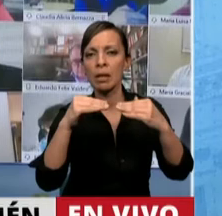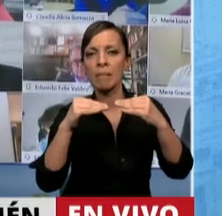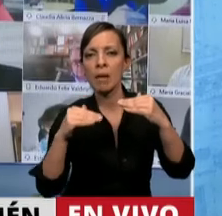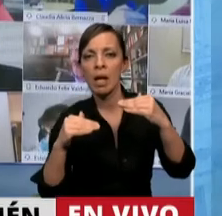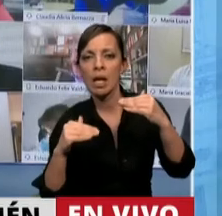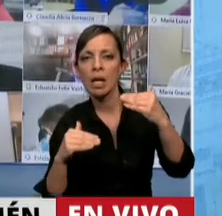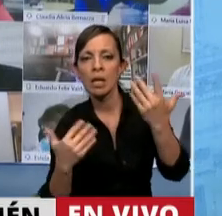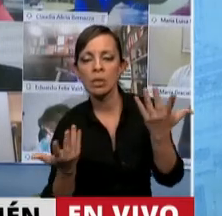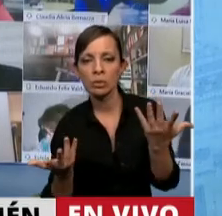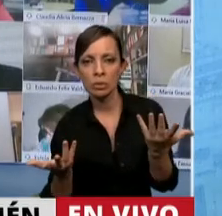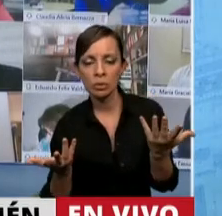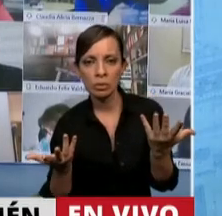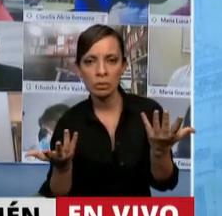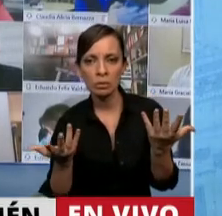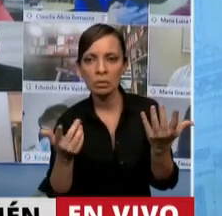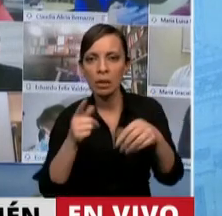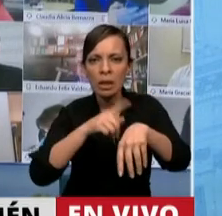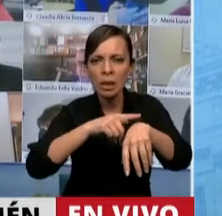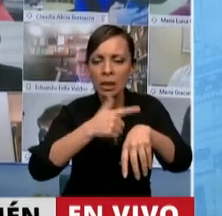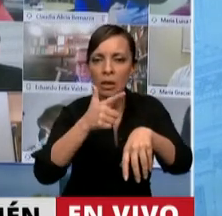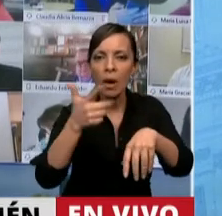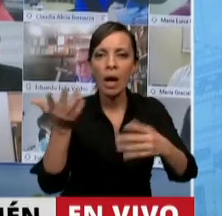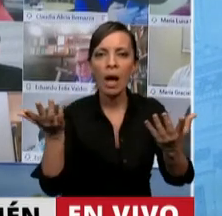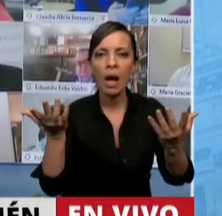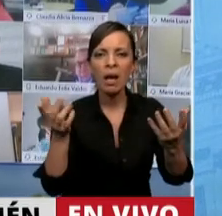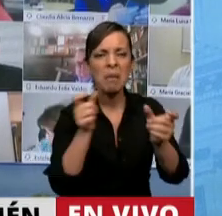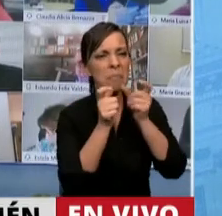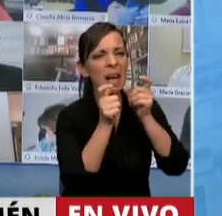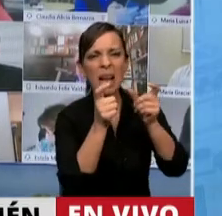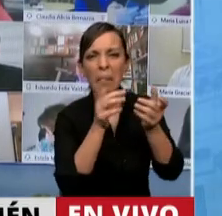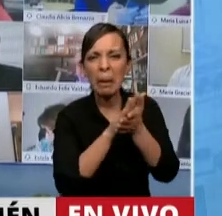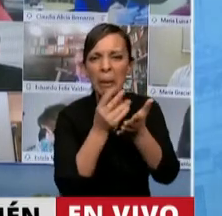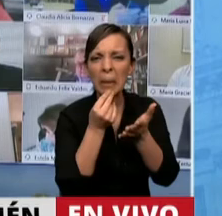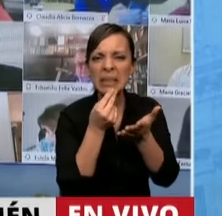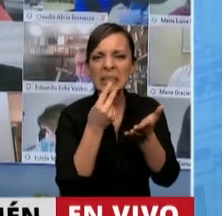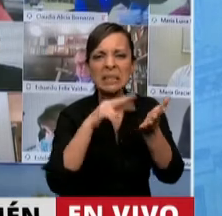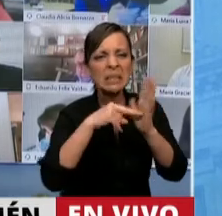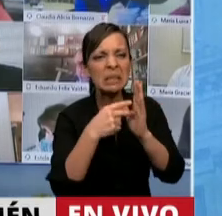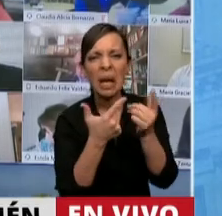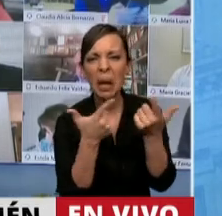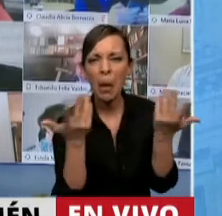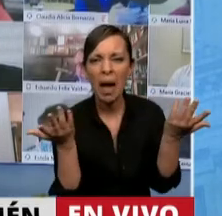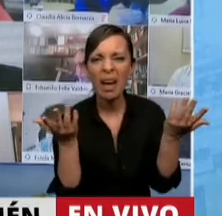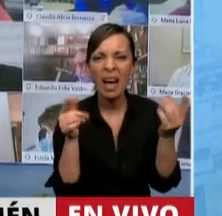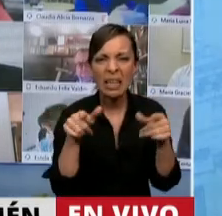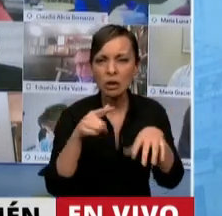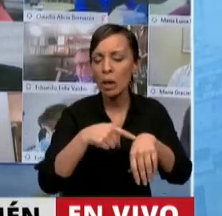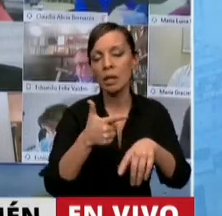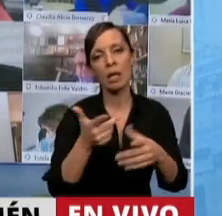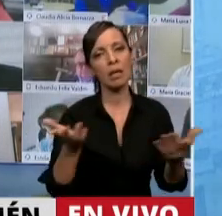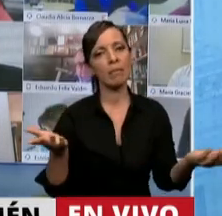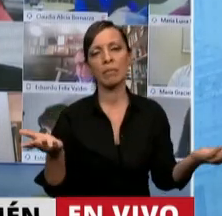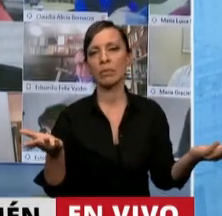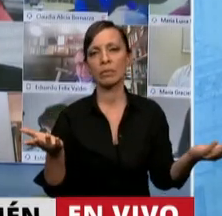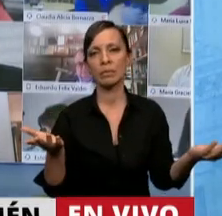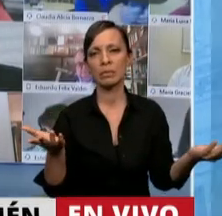No tenemos tiempo, señor Presidente, para las palabras huecas, para las frases vacías, para estar